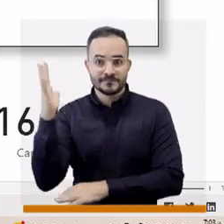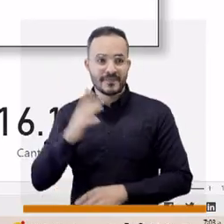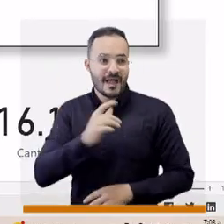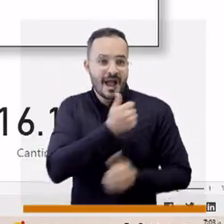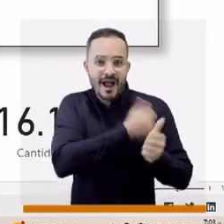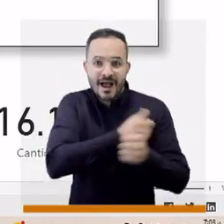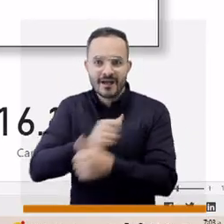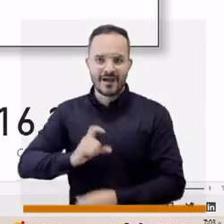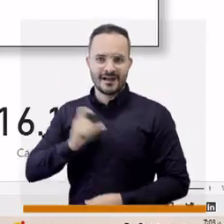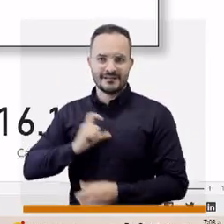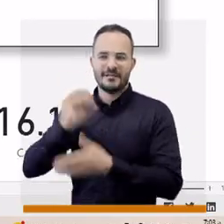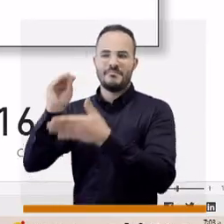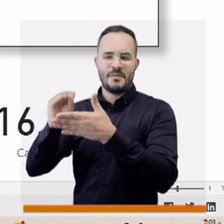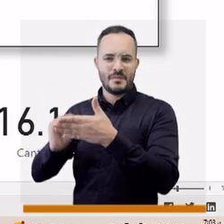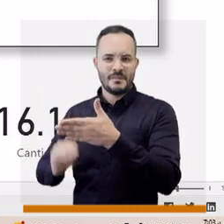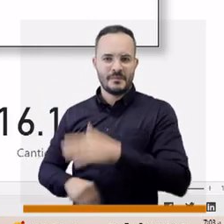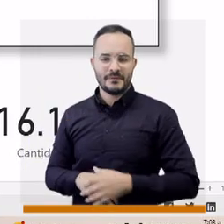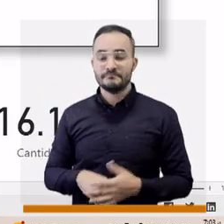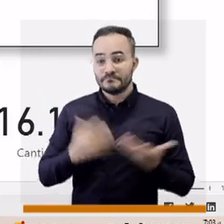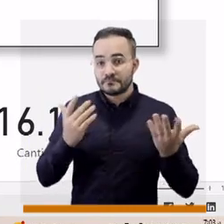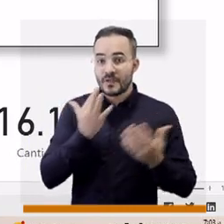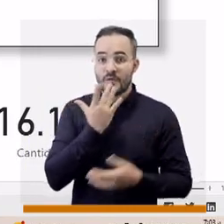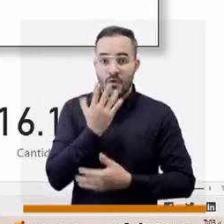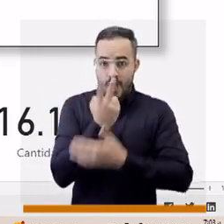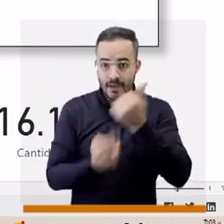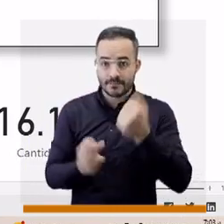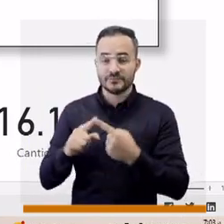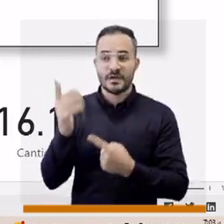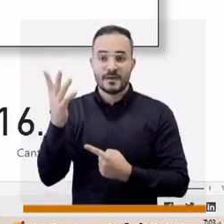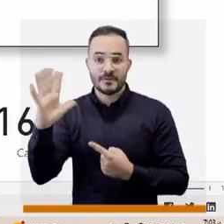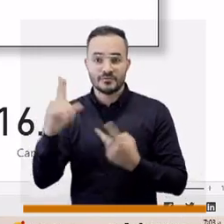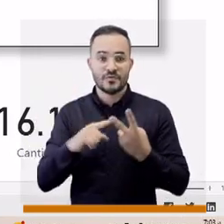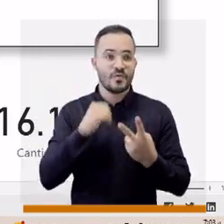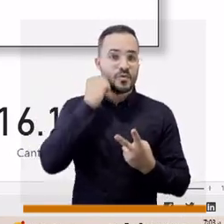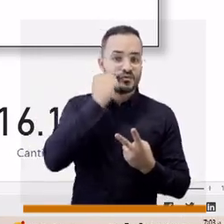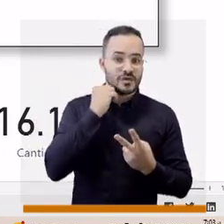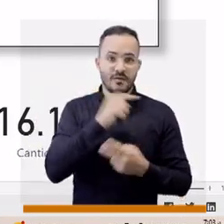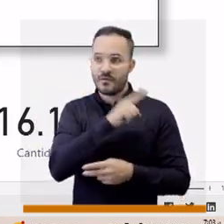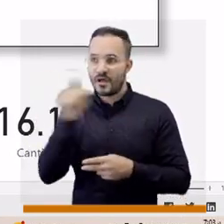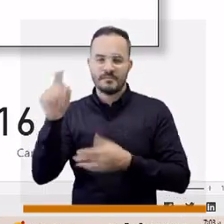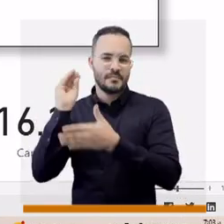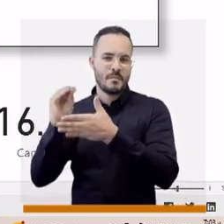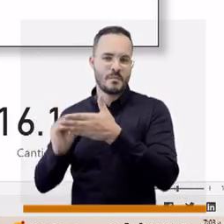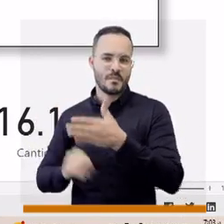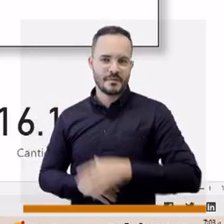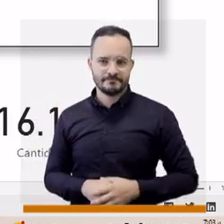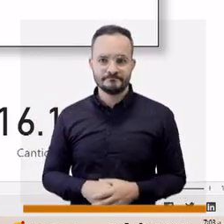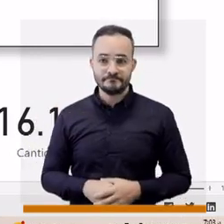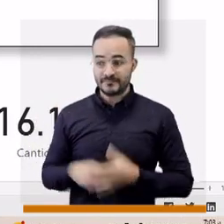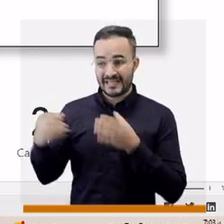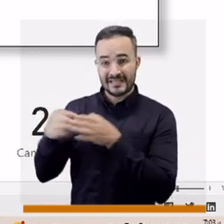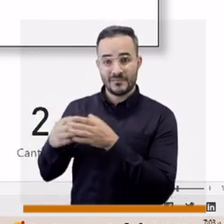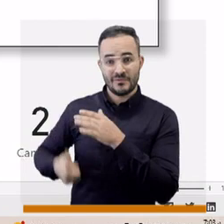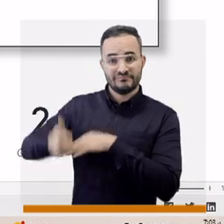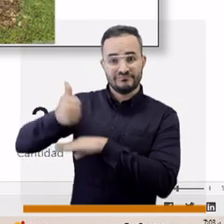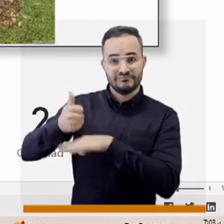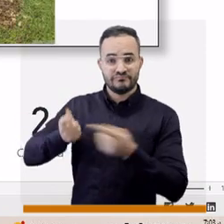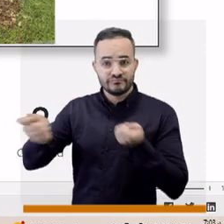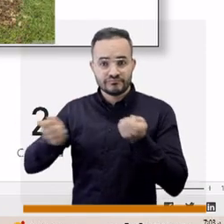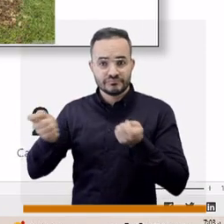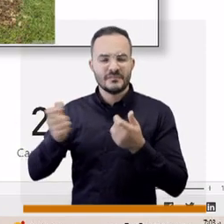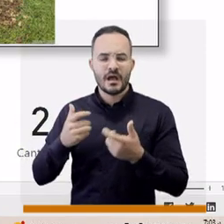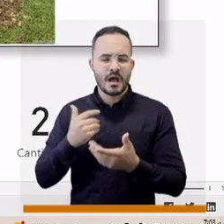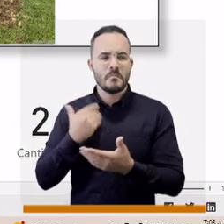entre ellos los guayacanes amarillos y rosados. Adicionalmente, desde la dirección se diseñó